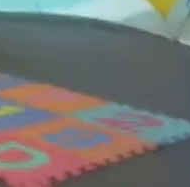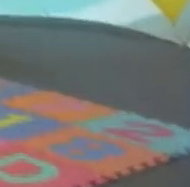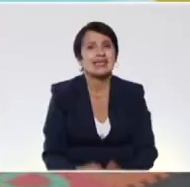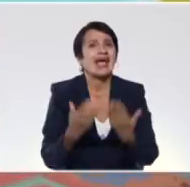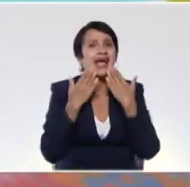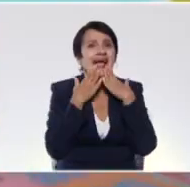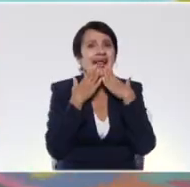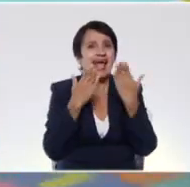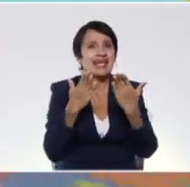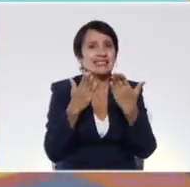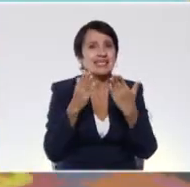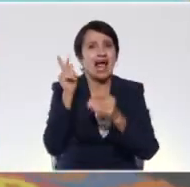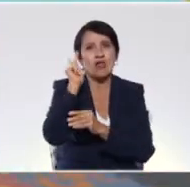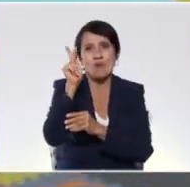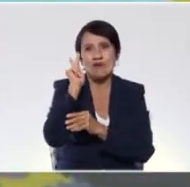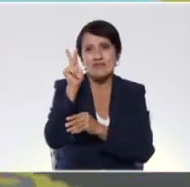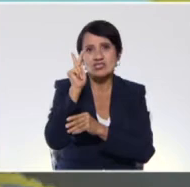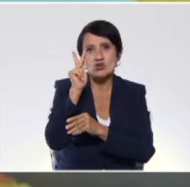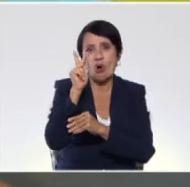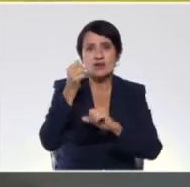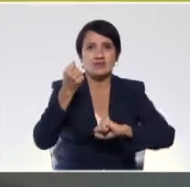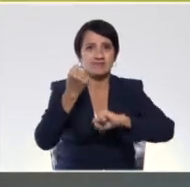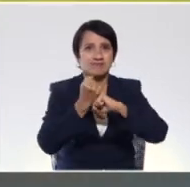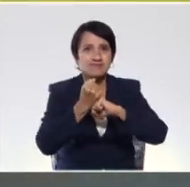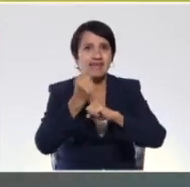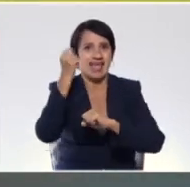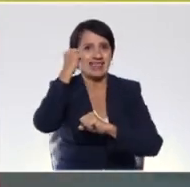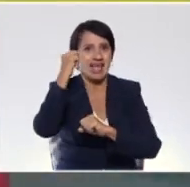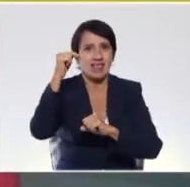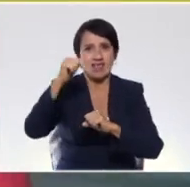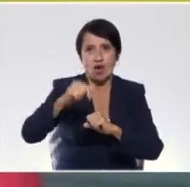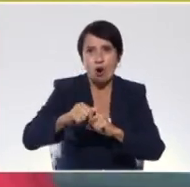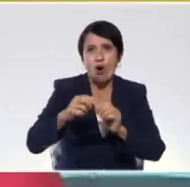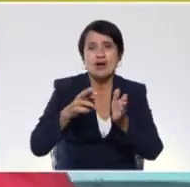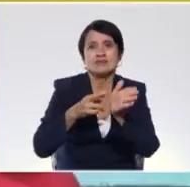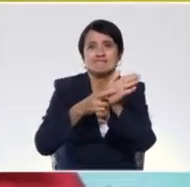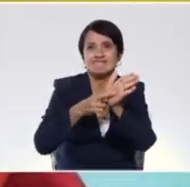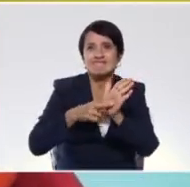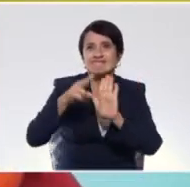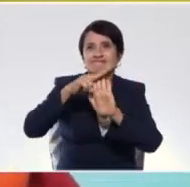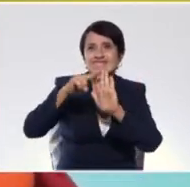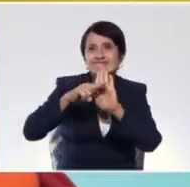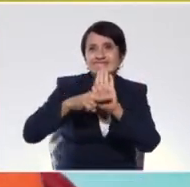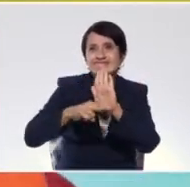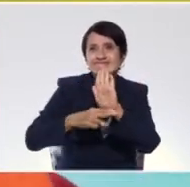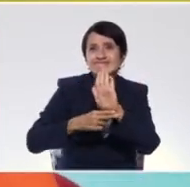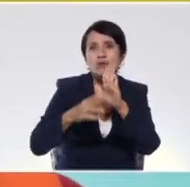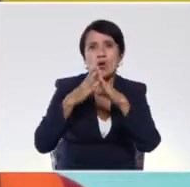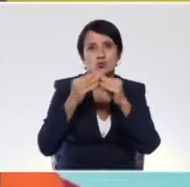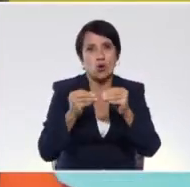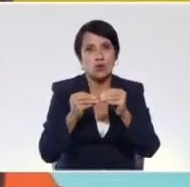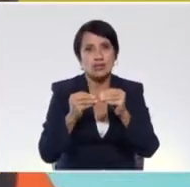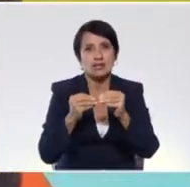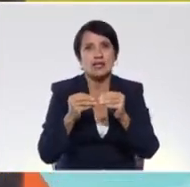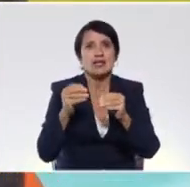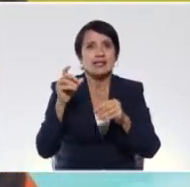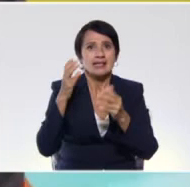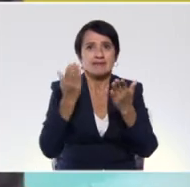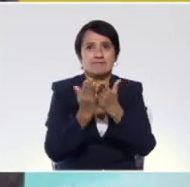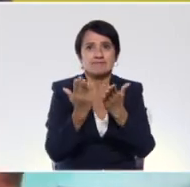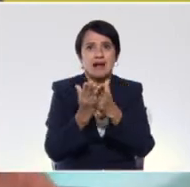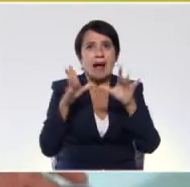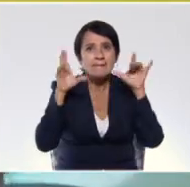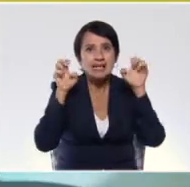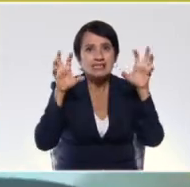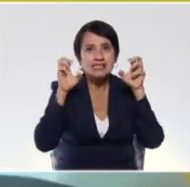Gracias a nuestros docentes por acompañarnos el día de hoy por sus recomendaciones, orientaciones y adaptaciones curriculares.